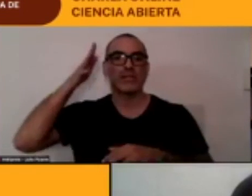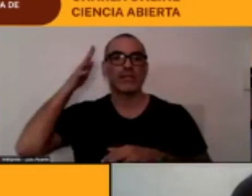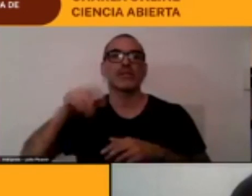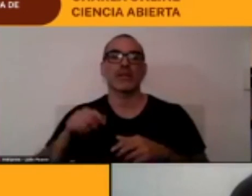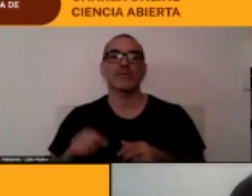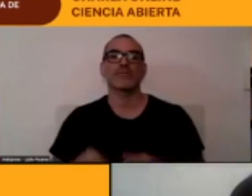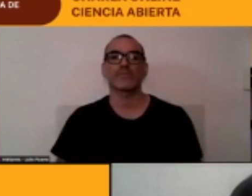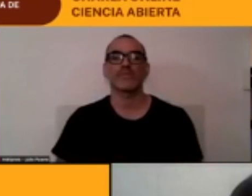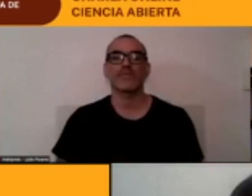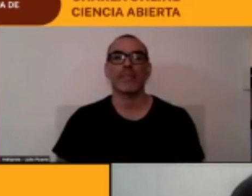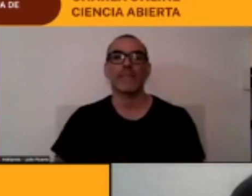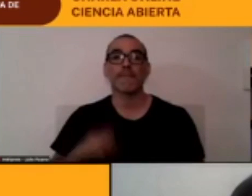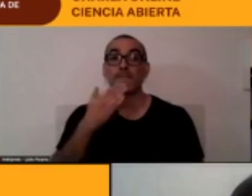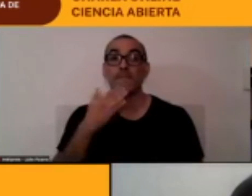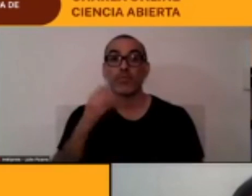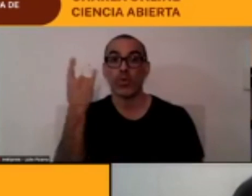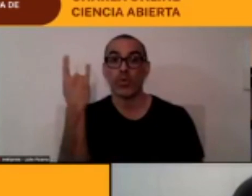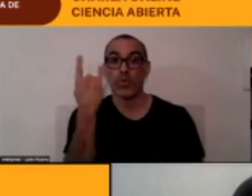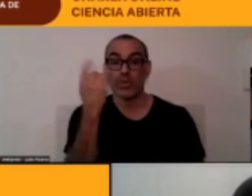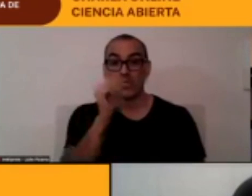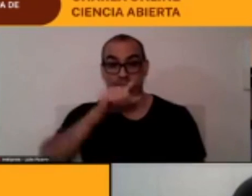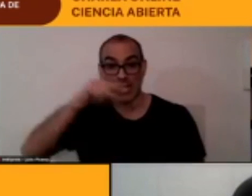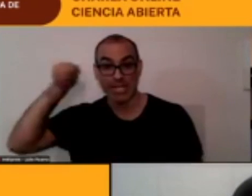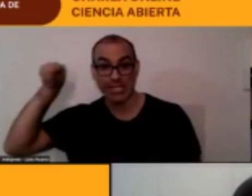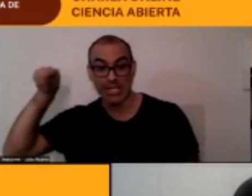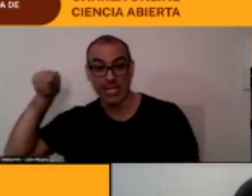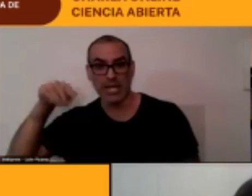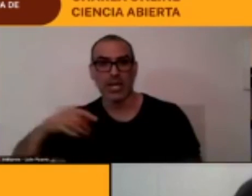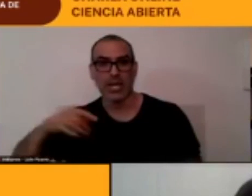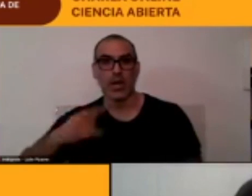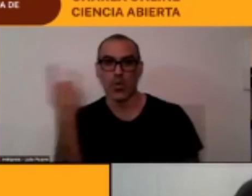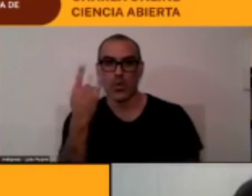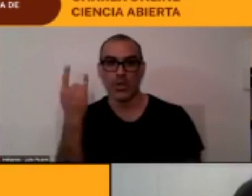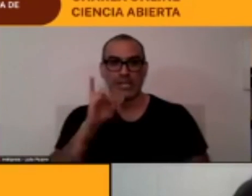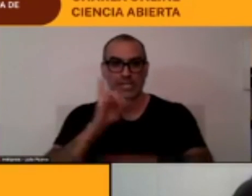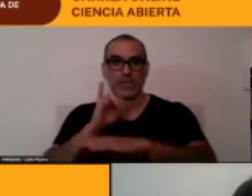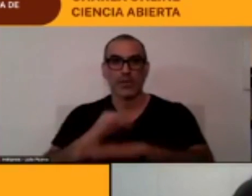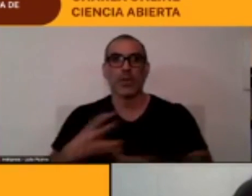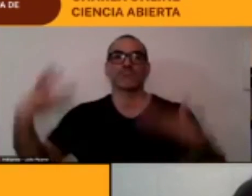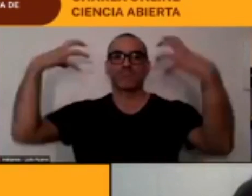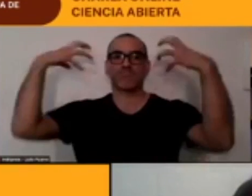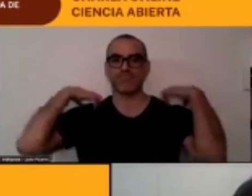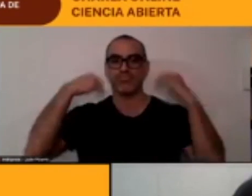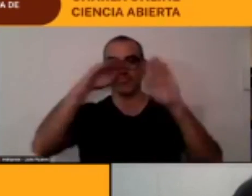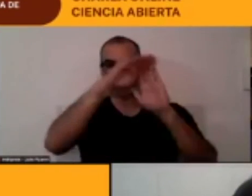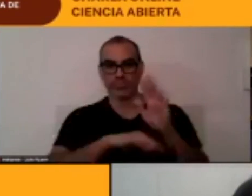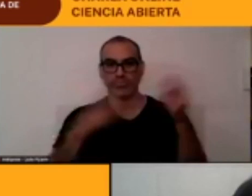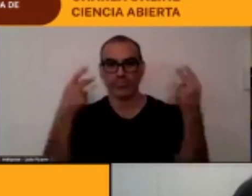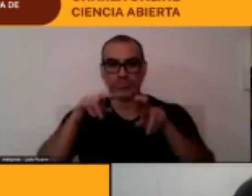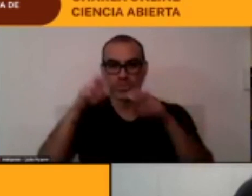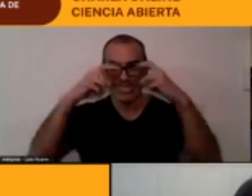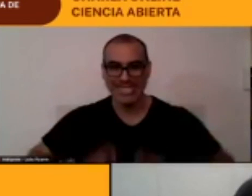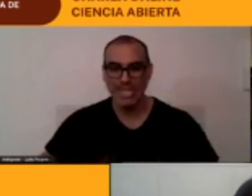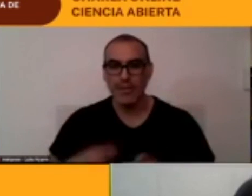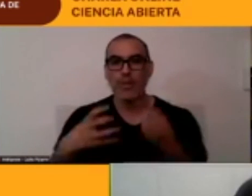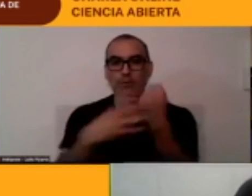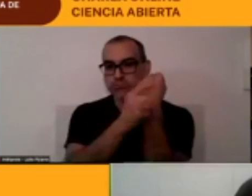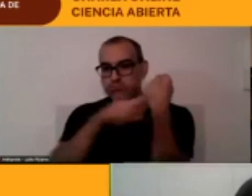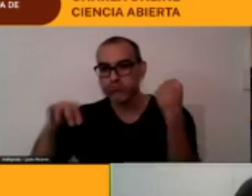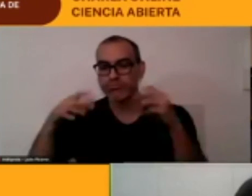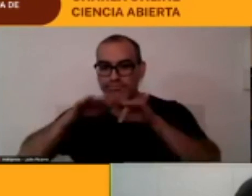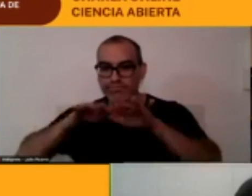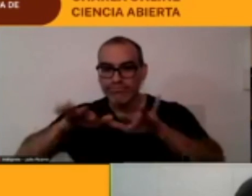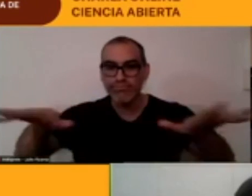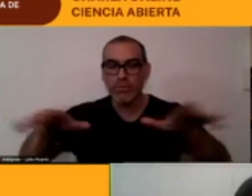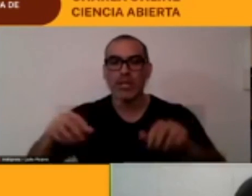es el proyecto o sea perdón esta universidad o la institución que lleva adelante este proyecto para toda la región de Atacama sus nueve comunas sus tres provincias